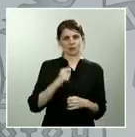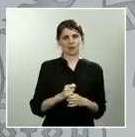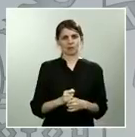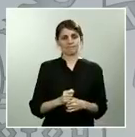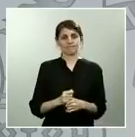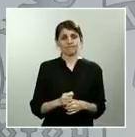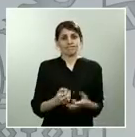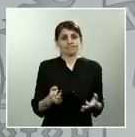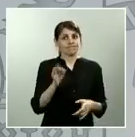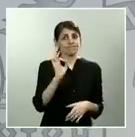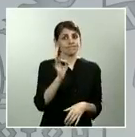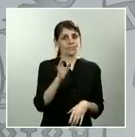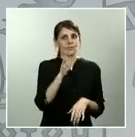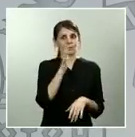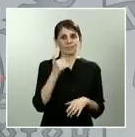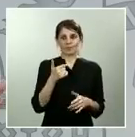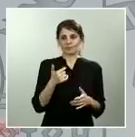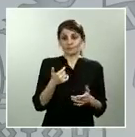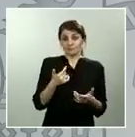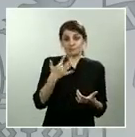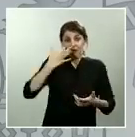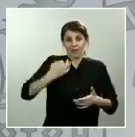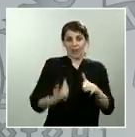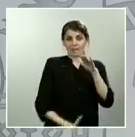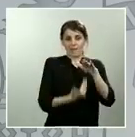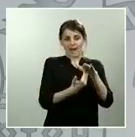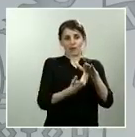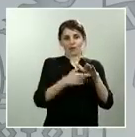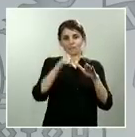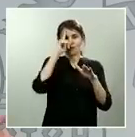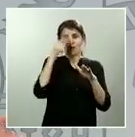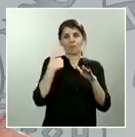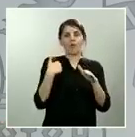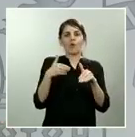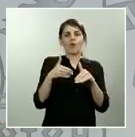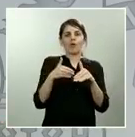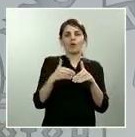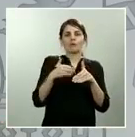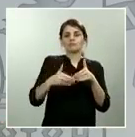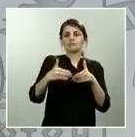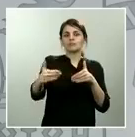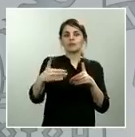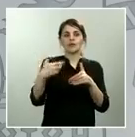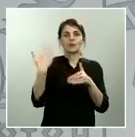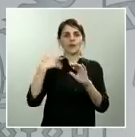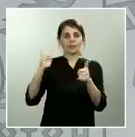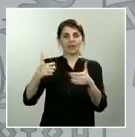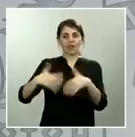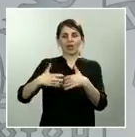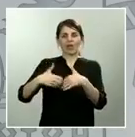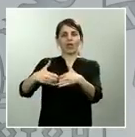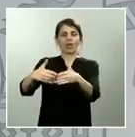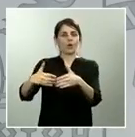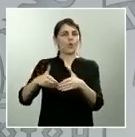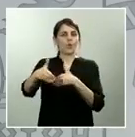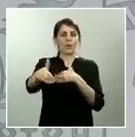incapacidad de poner su actividad productiva a pleno rendimiento y sin duda el sector turístico va a ser uno de los sectores que